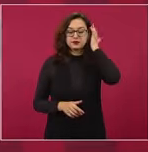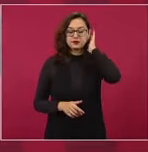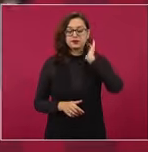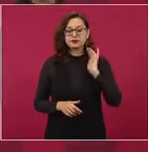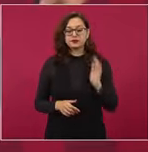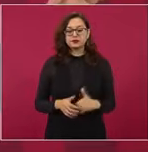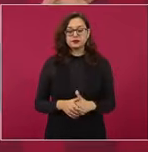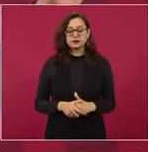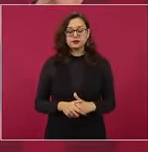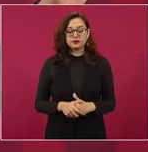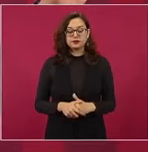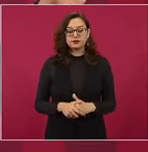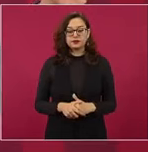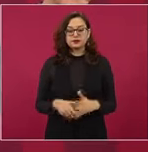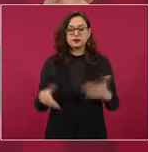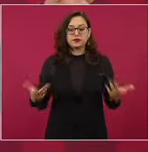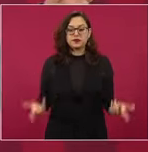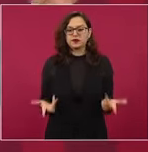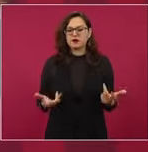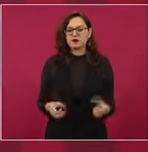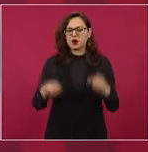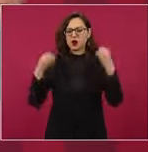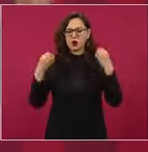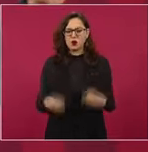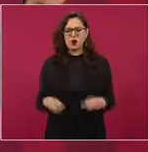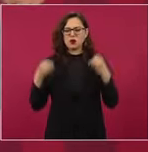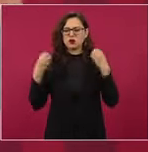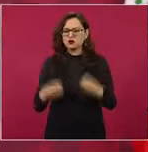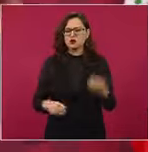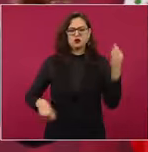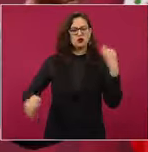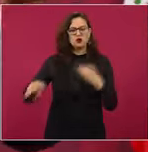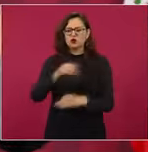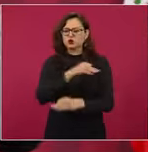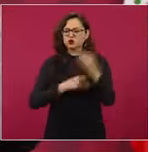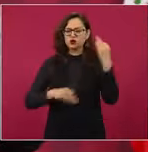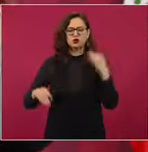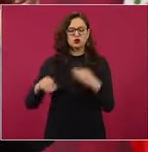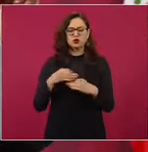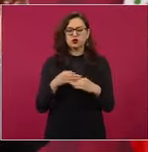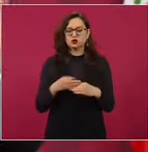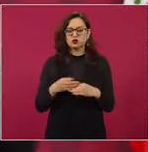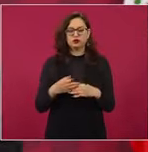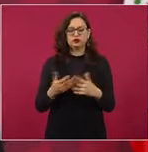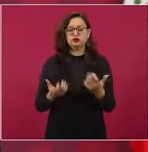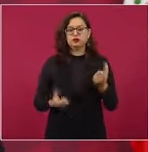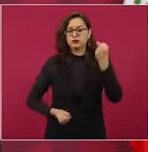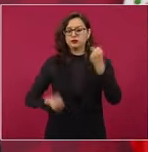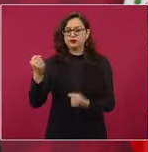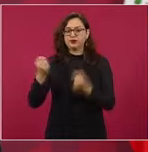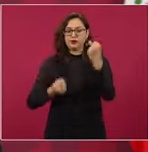Están ocupados todos los camiones de volteo